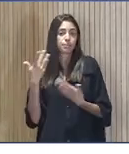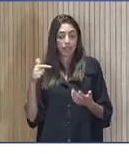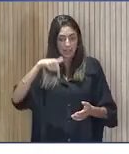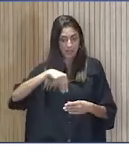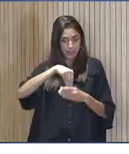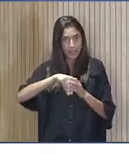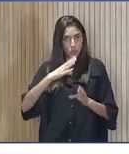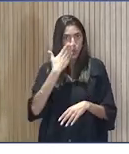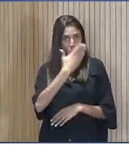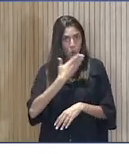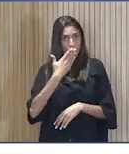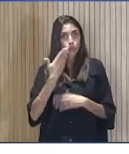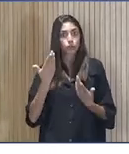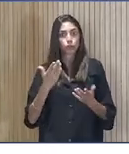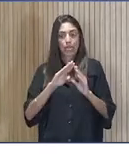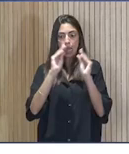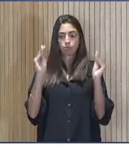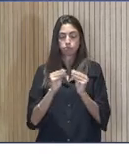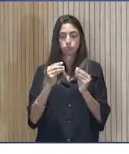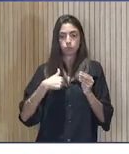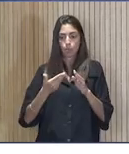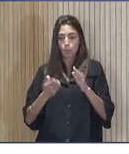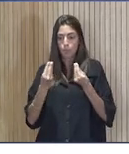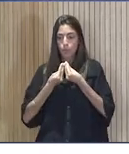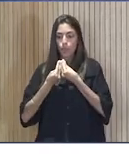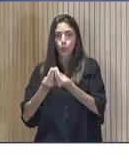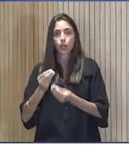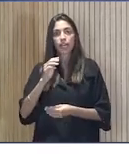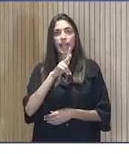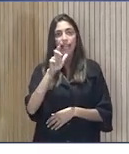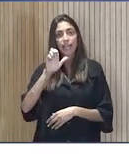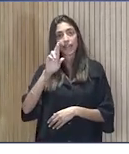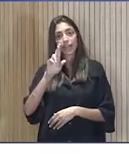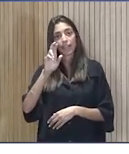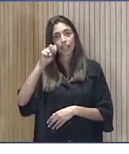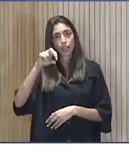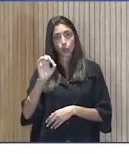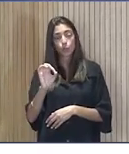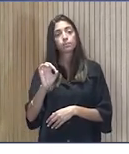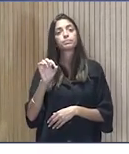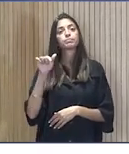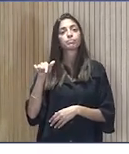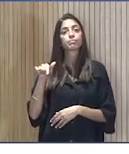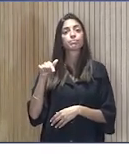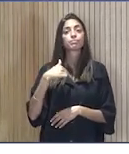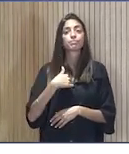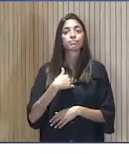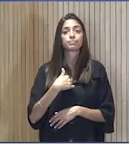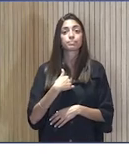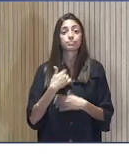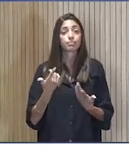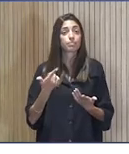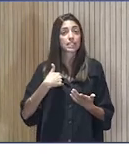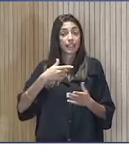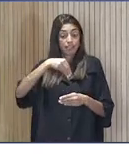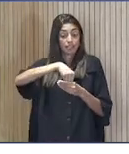Conclusión, entro con Herrera una mañana, a las 8 y media, en la macarrada esta del tron que se nos ocurrió, y dentro desde